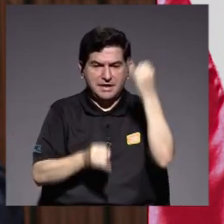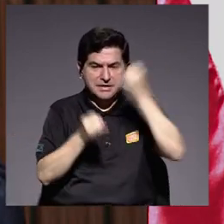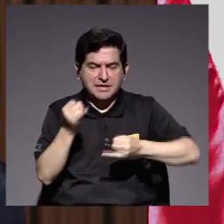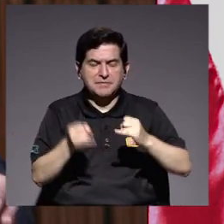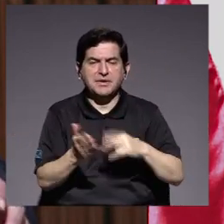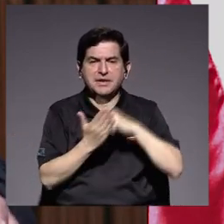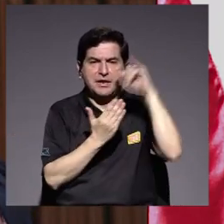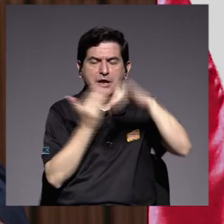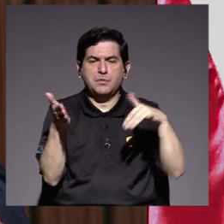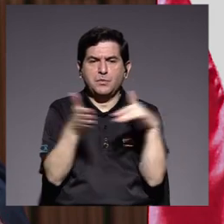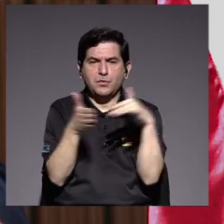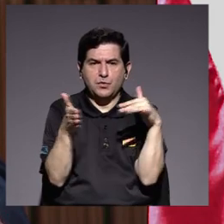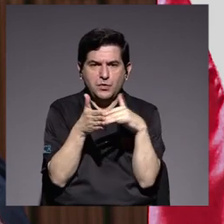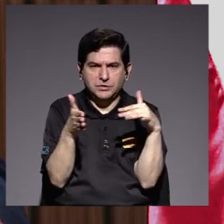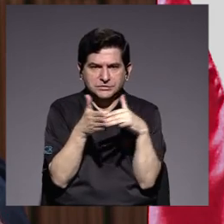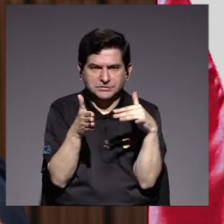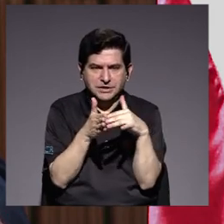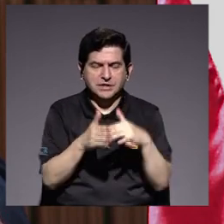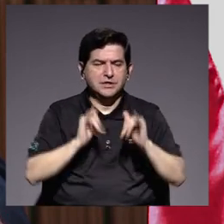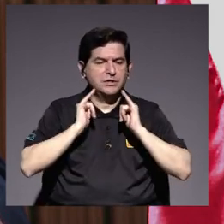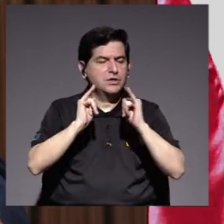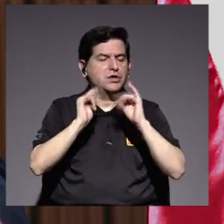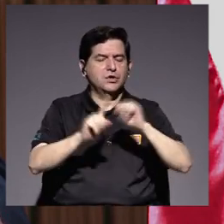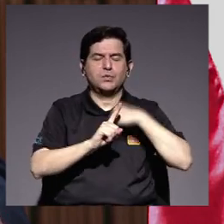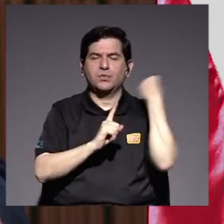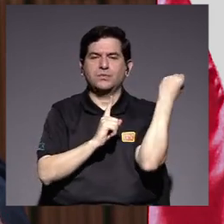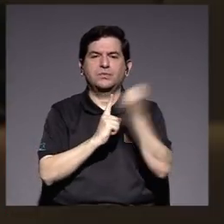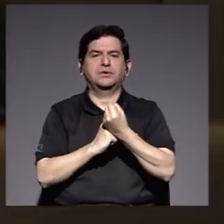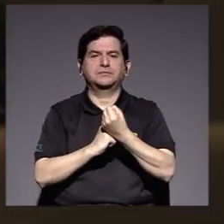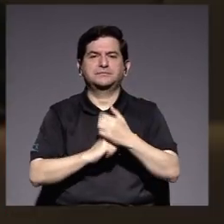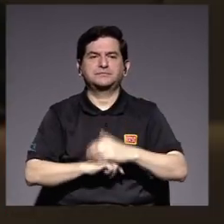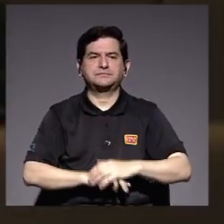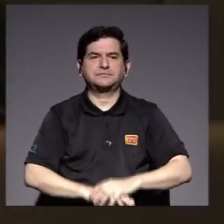de los proyectos de estudio en igualdad de condiciones.